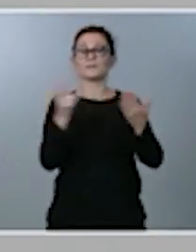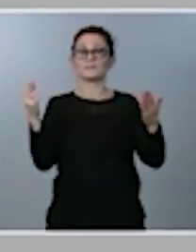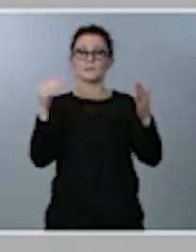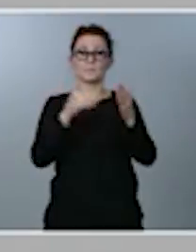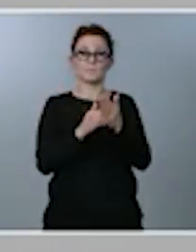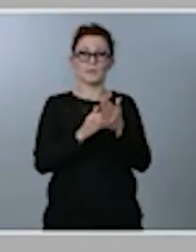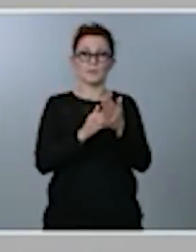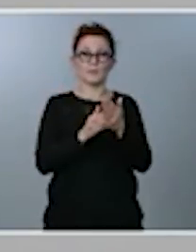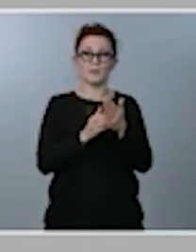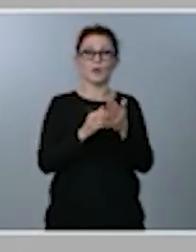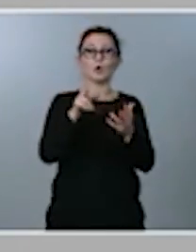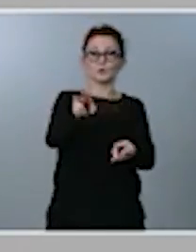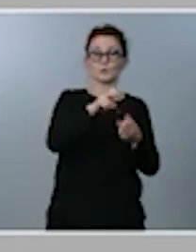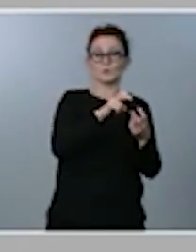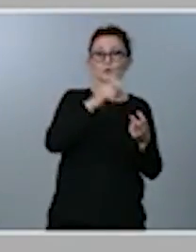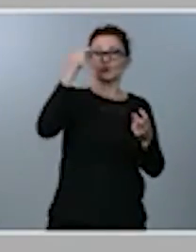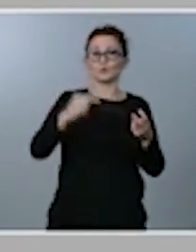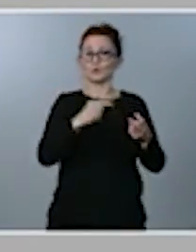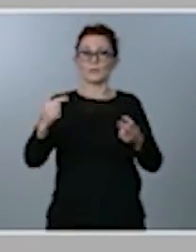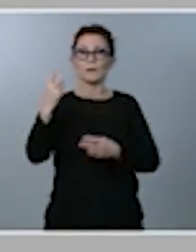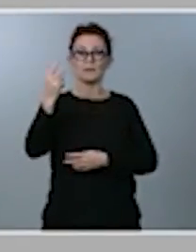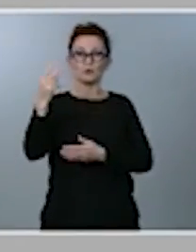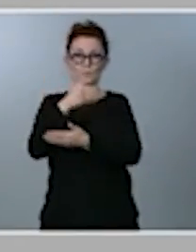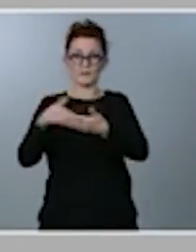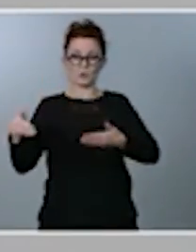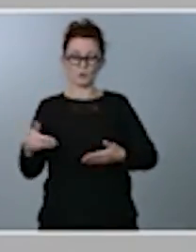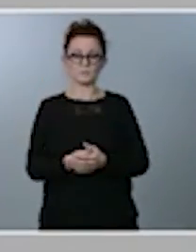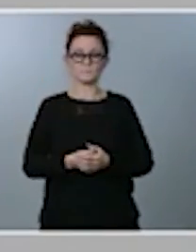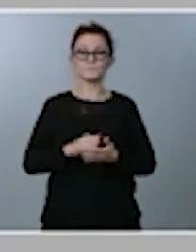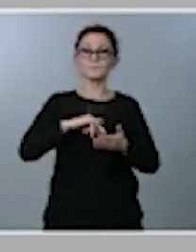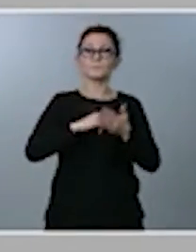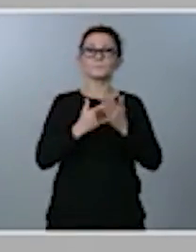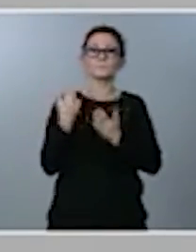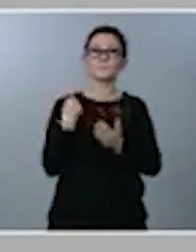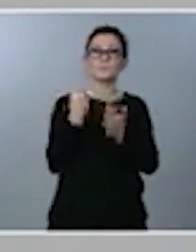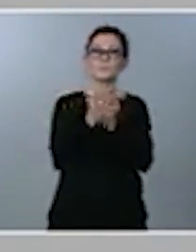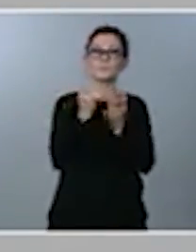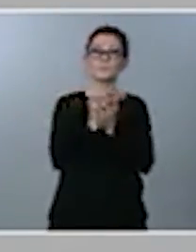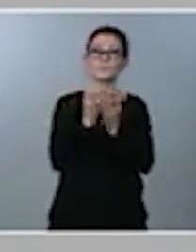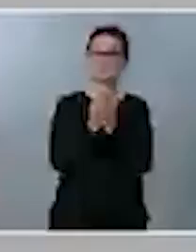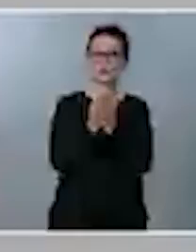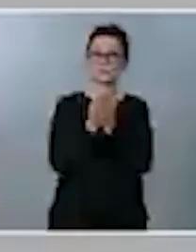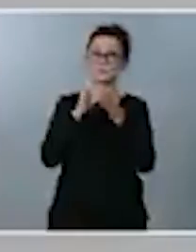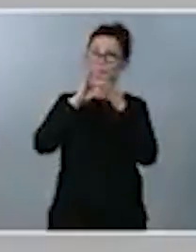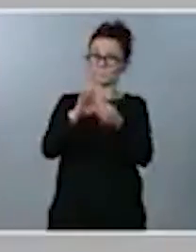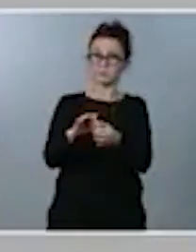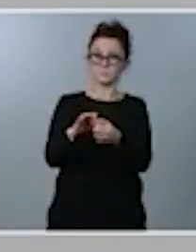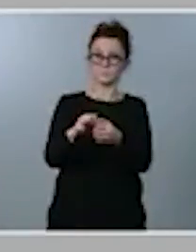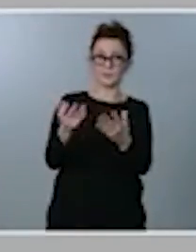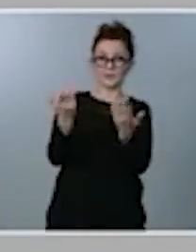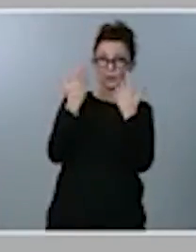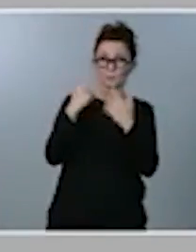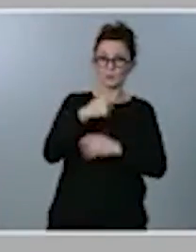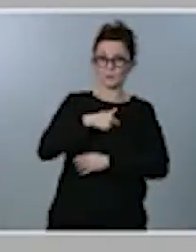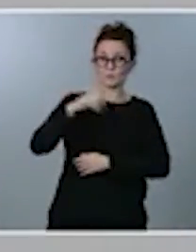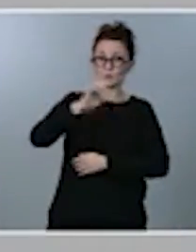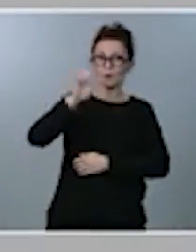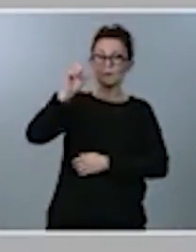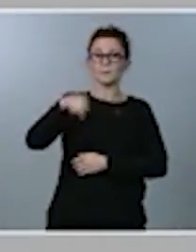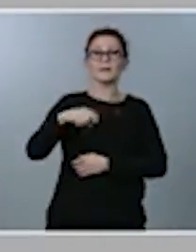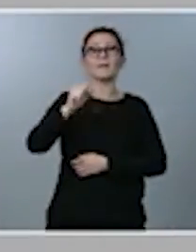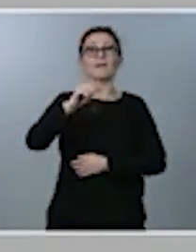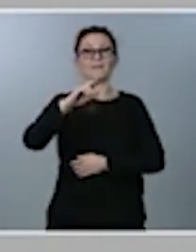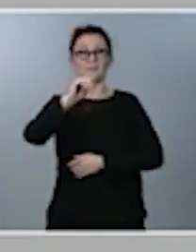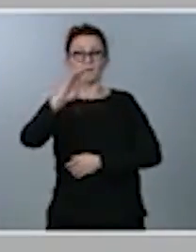millones. Los planes de pensiones, en línea con las recomendaciones de la AIREF y de la Comisión Europea, revisa la reducción